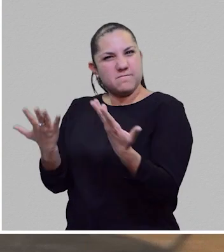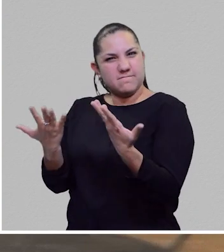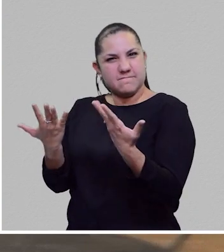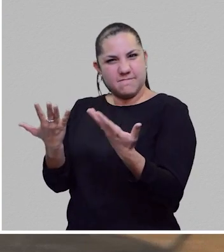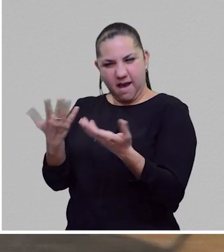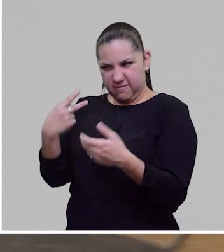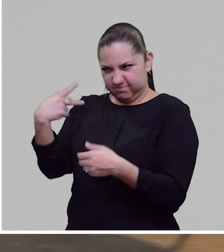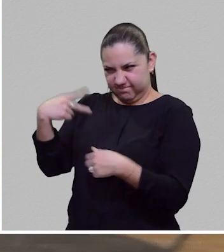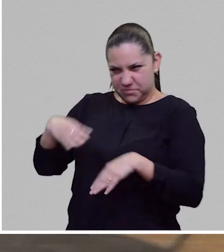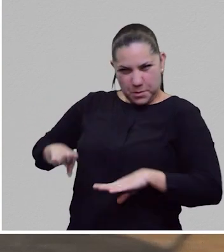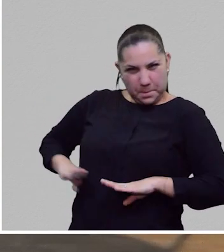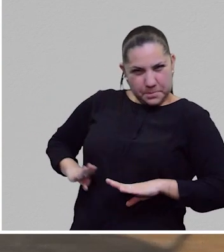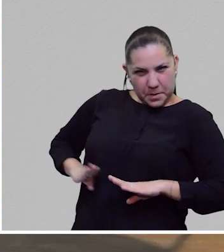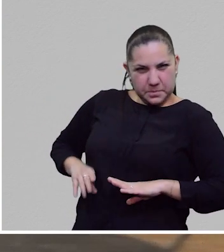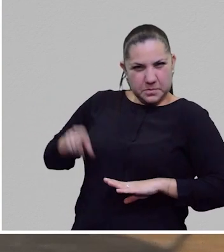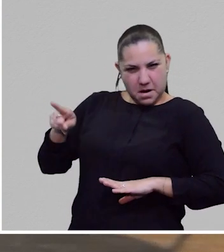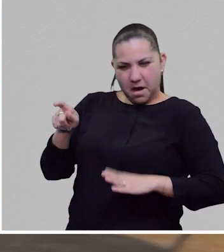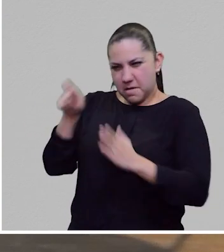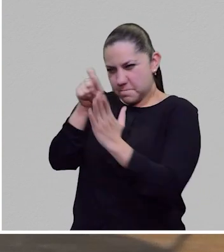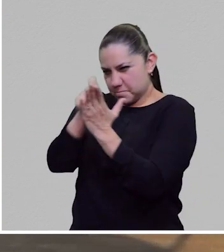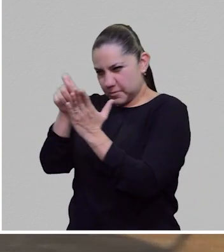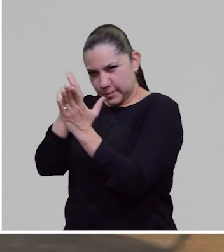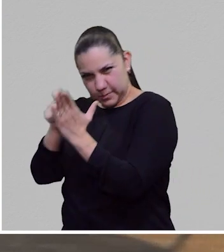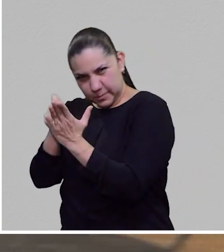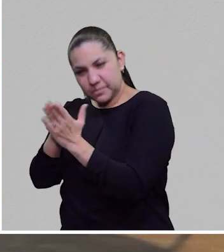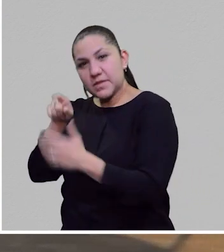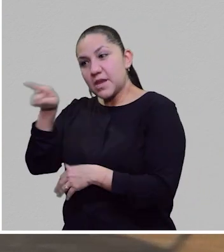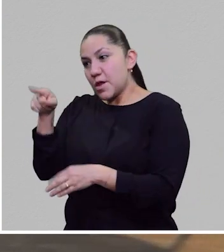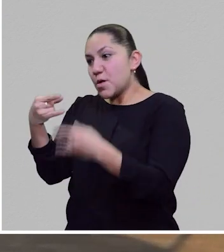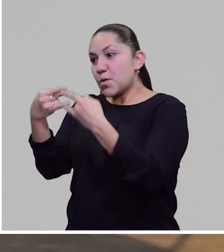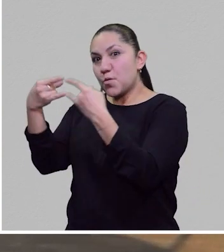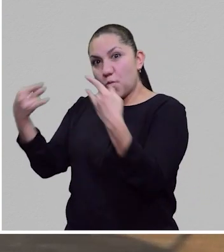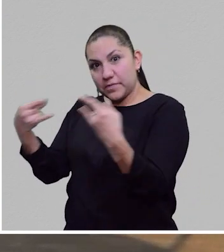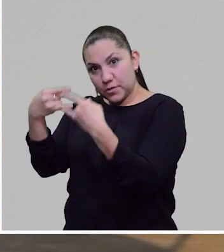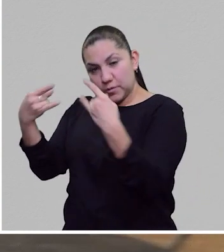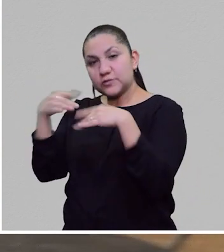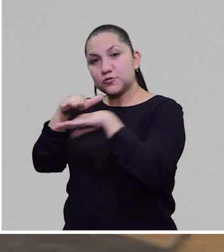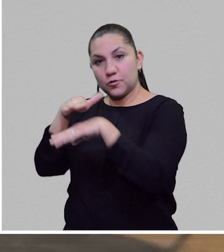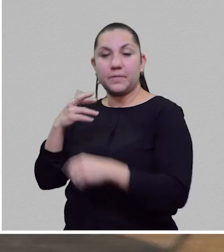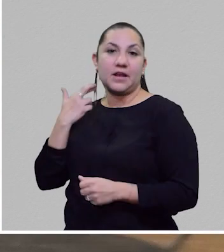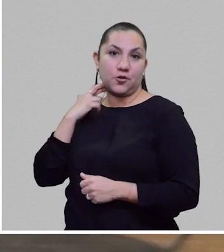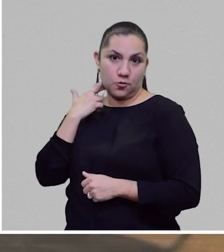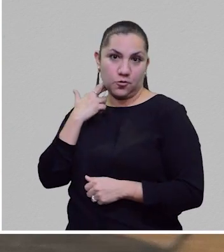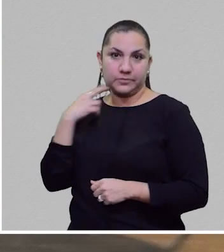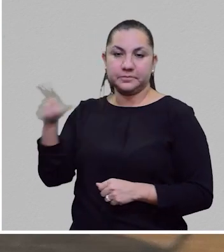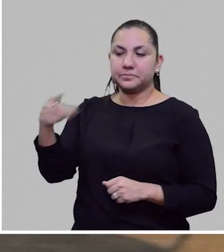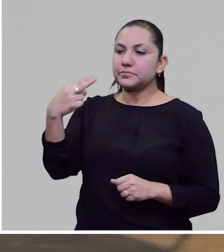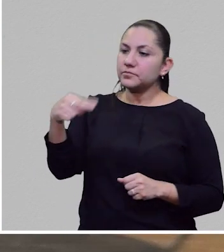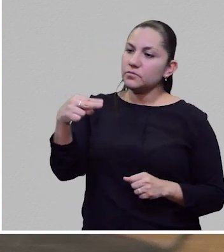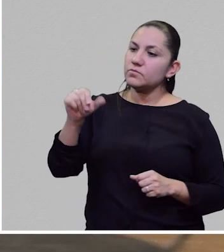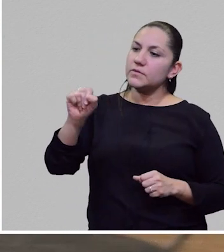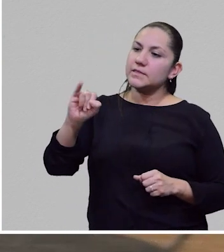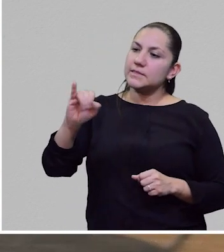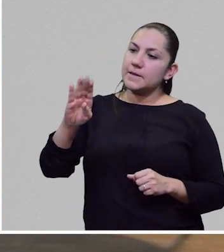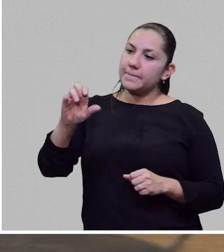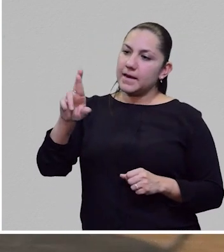pero bueno, tiene este libro que son cuentos de robots, que se llama La Siberiada,